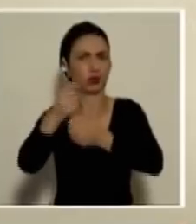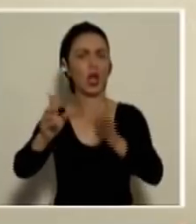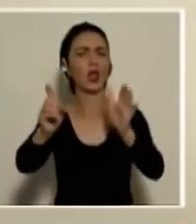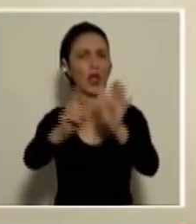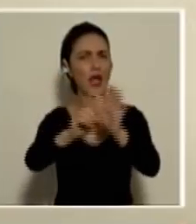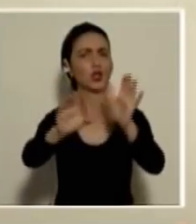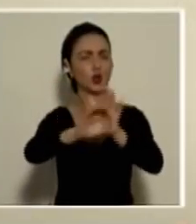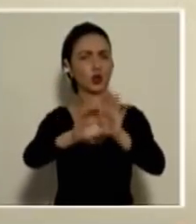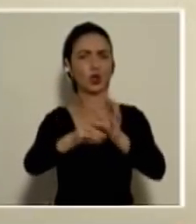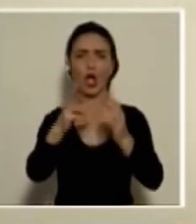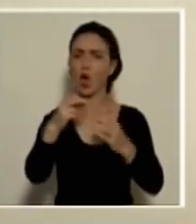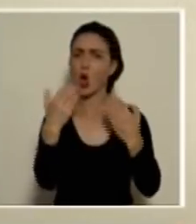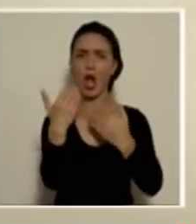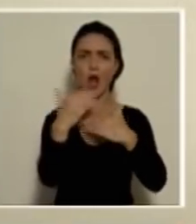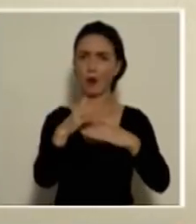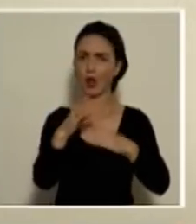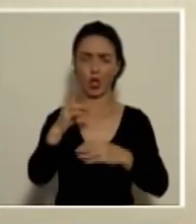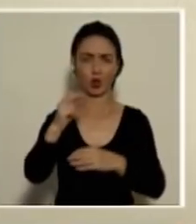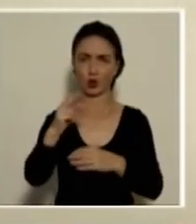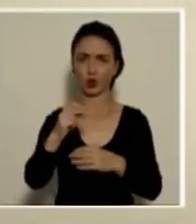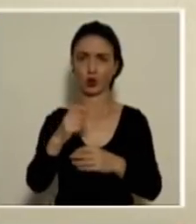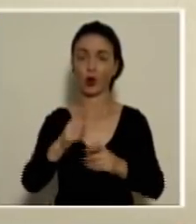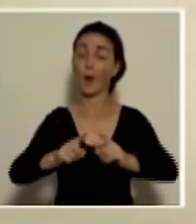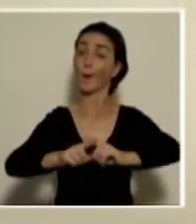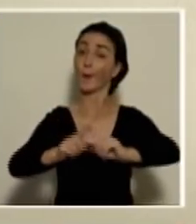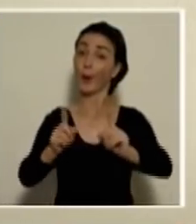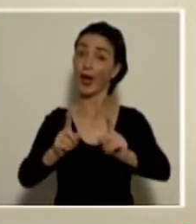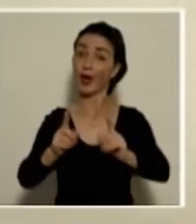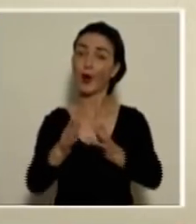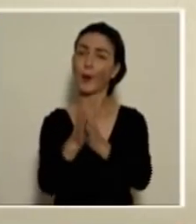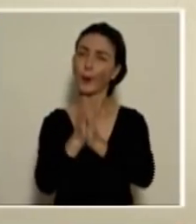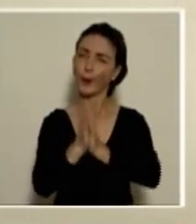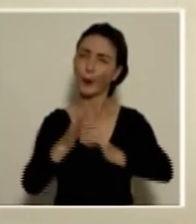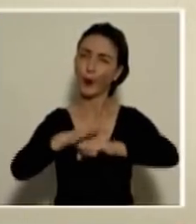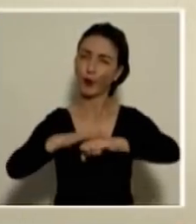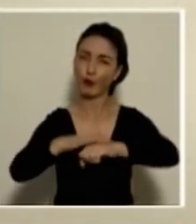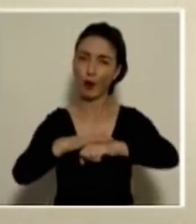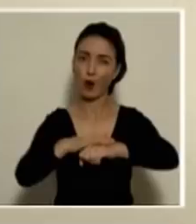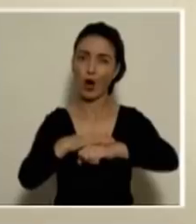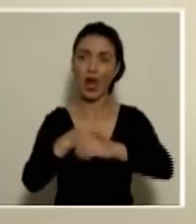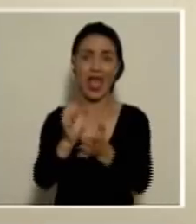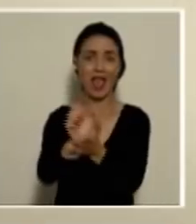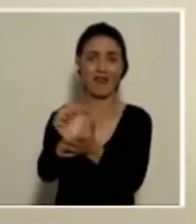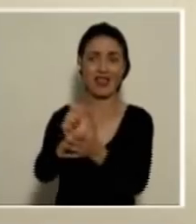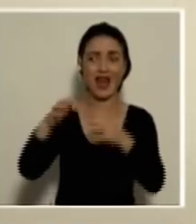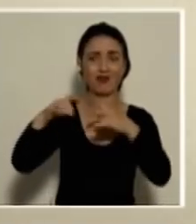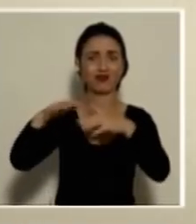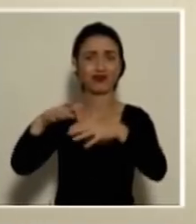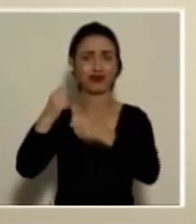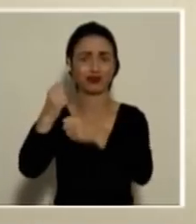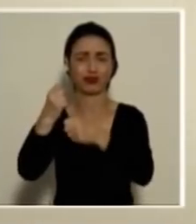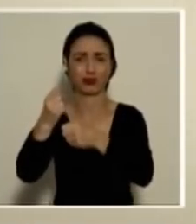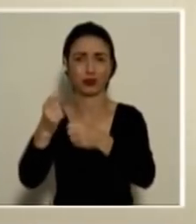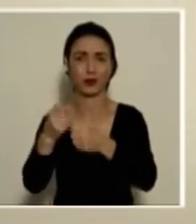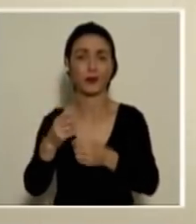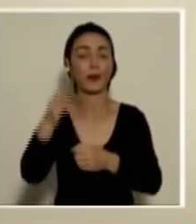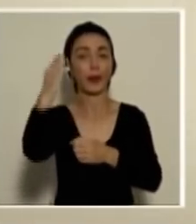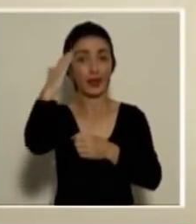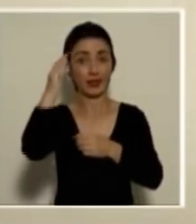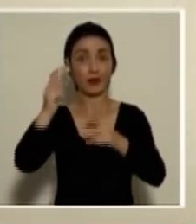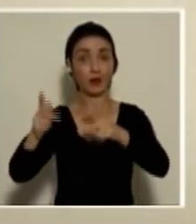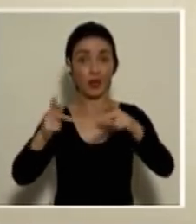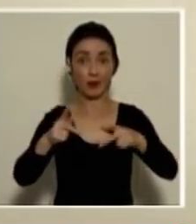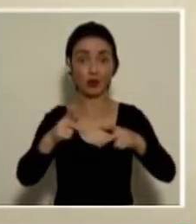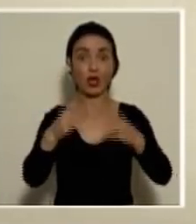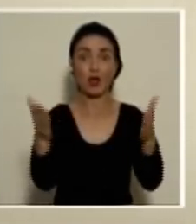constitucional y no lo estamos limitando de ninguna manera, solo que lo que estamos pidiendo es que evitemos las aglomeraciones. Y sabemos que hay personas azuzando o